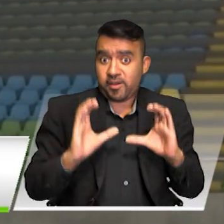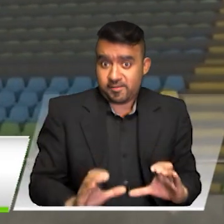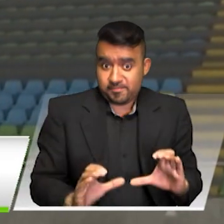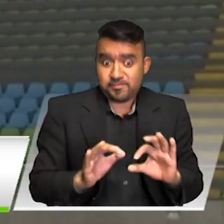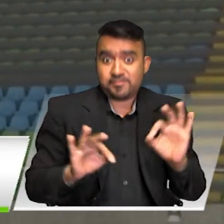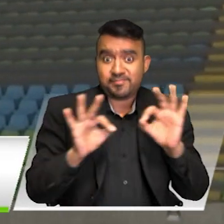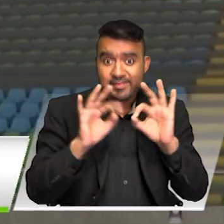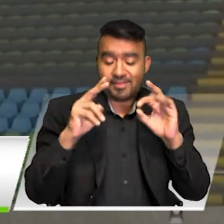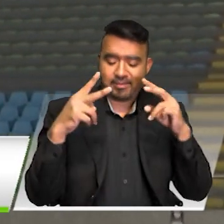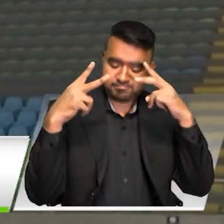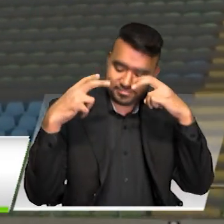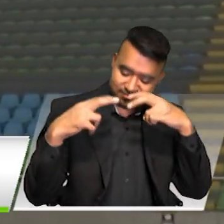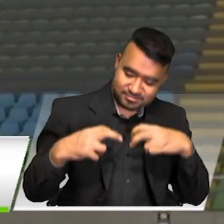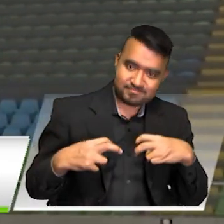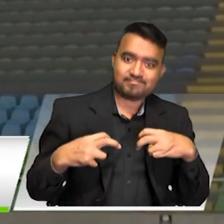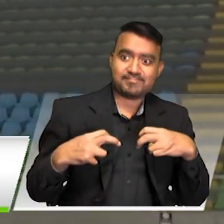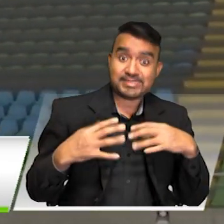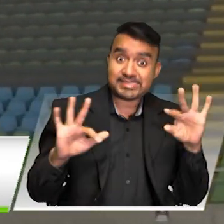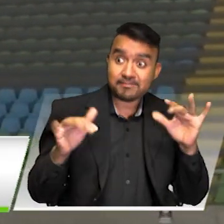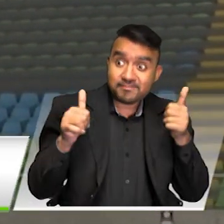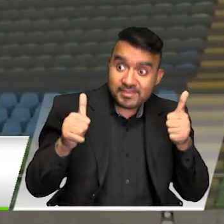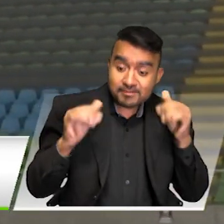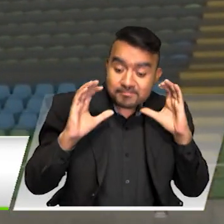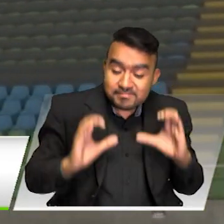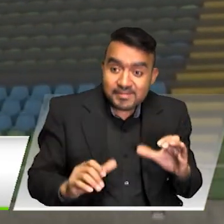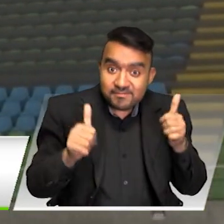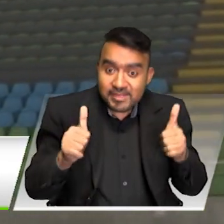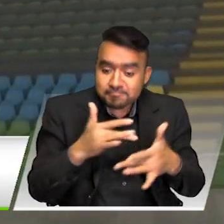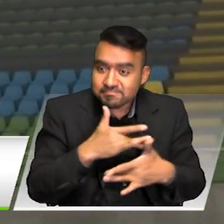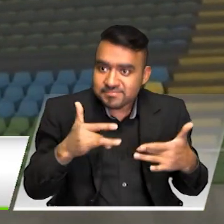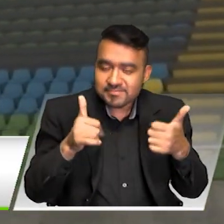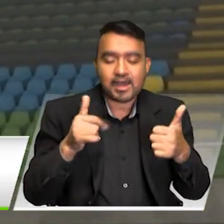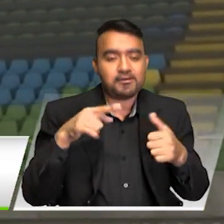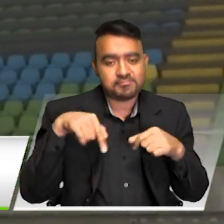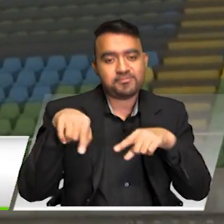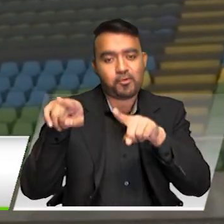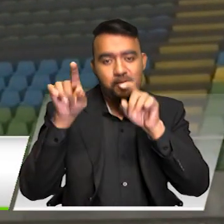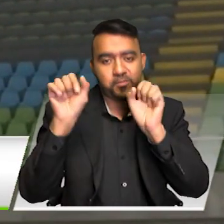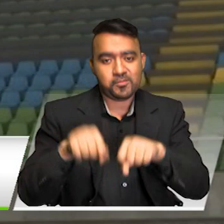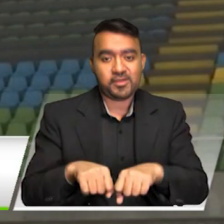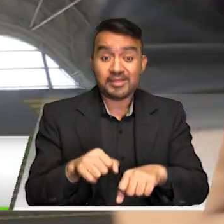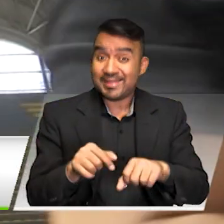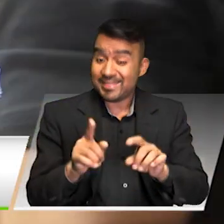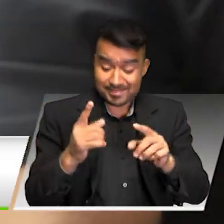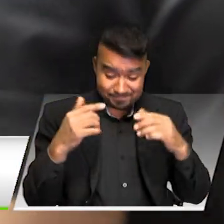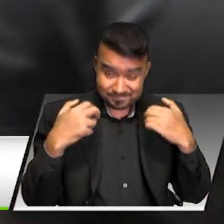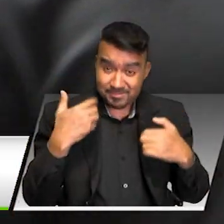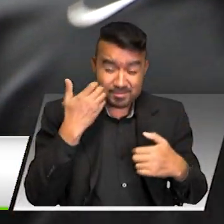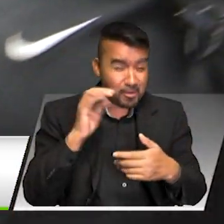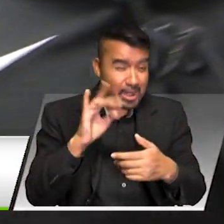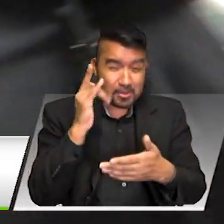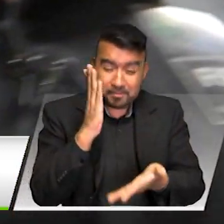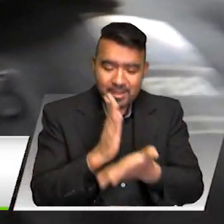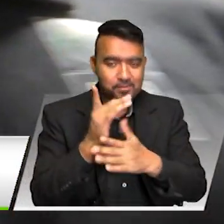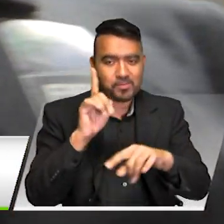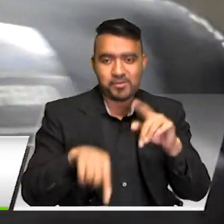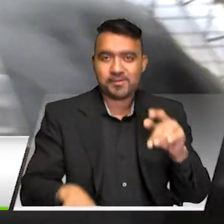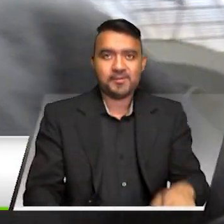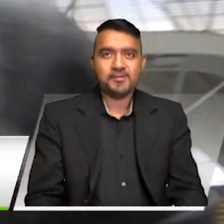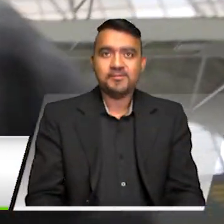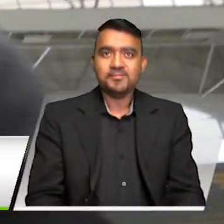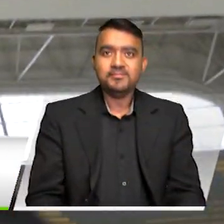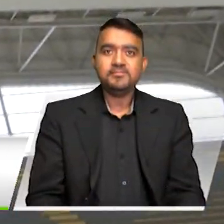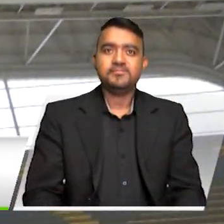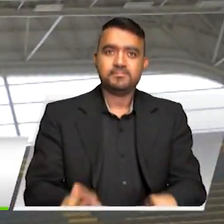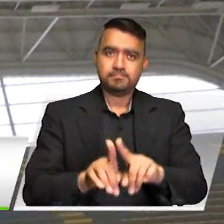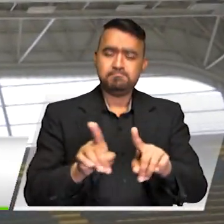arbitrar. Es creo que es un conjunto de situaciones que ellos revisan al momento de la designación. Se siente tranquilo porque más